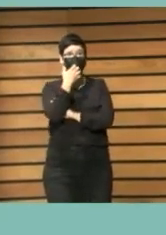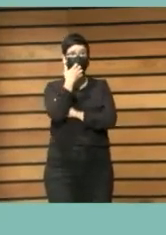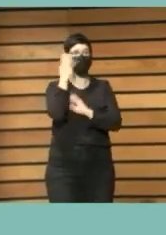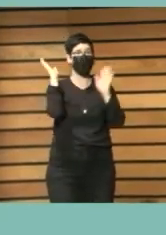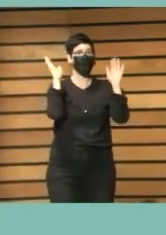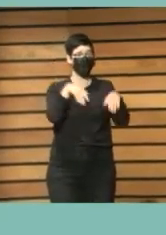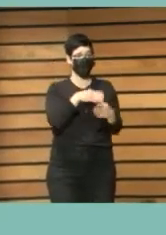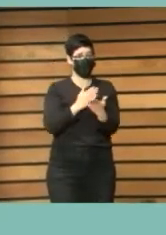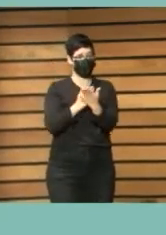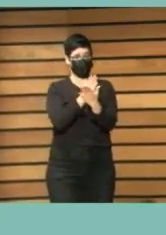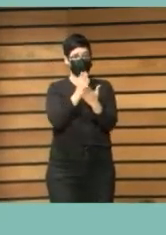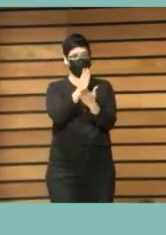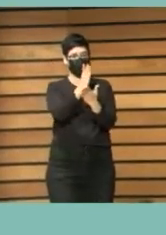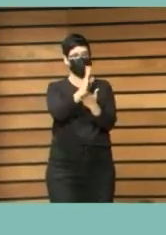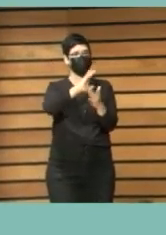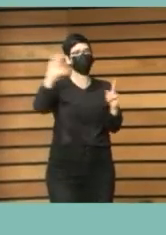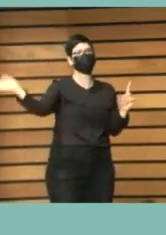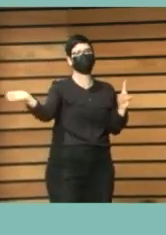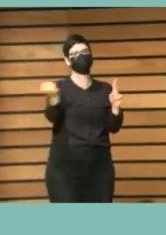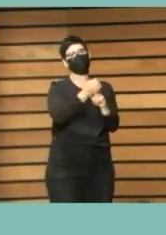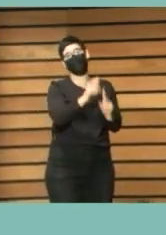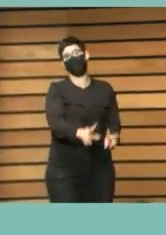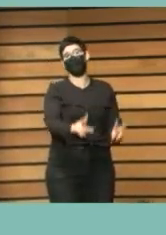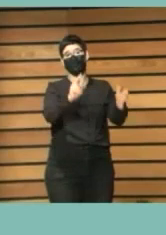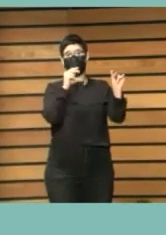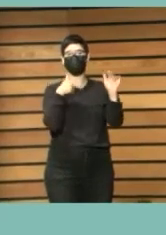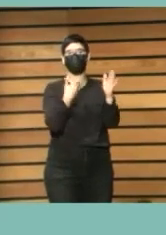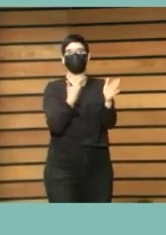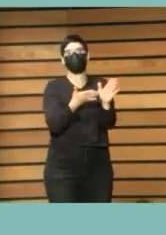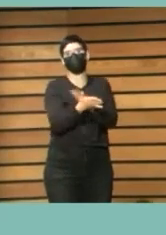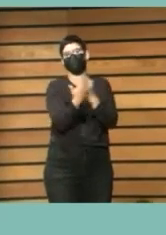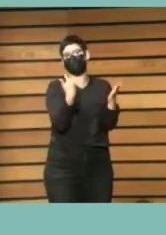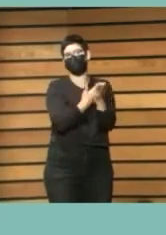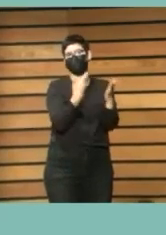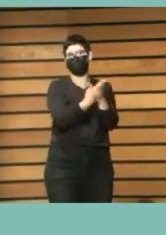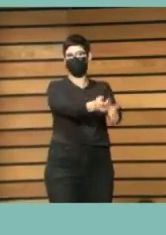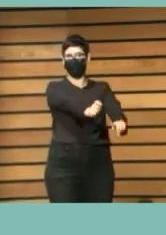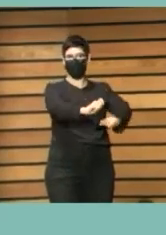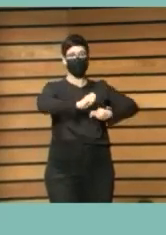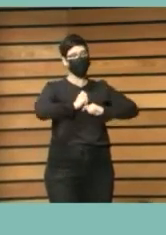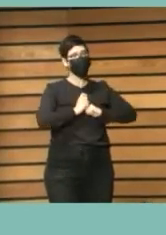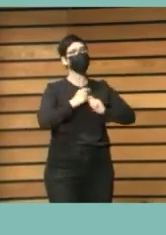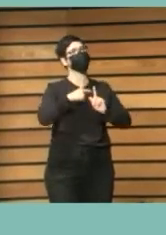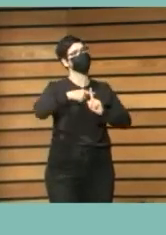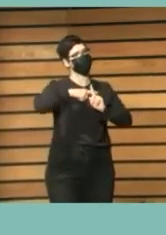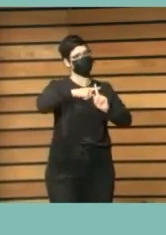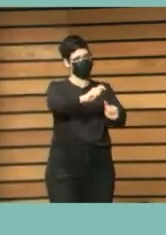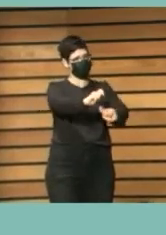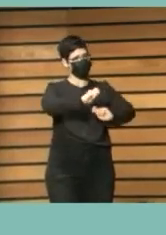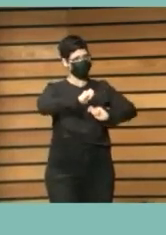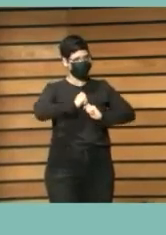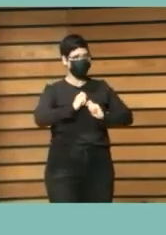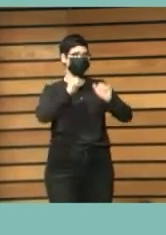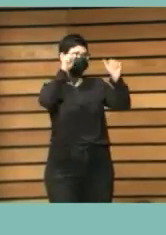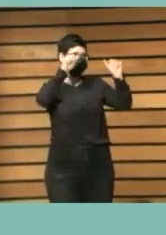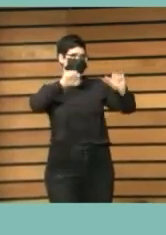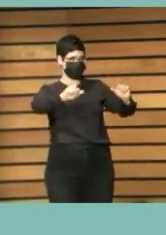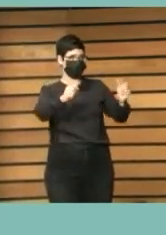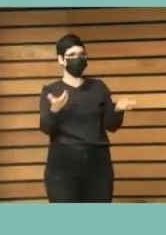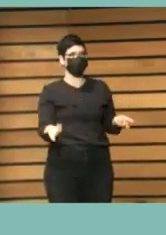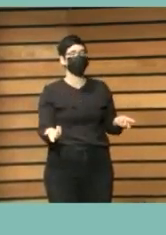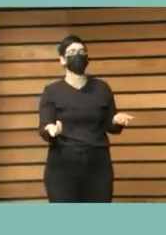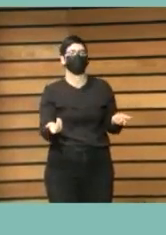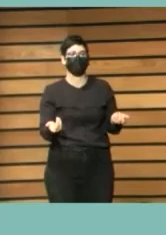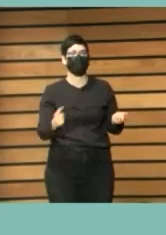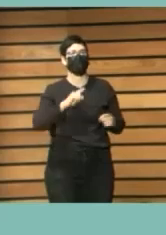itinerario se les podrá facilitar una acreditación relativa al nivel que hayan alcanzado de la competencia digital que